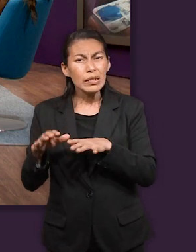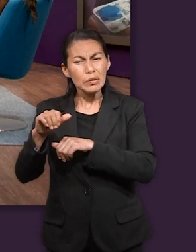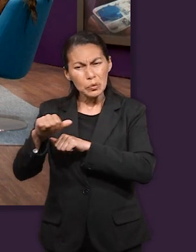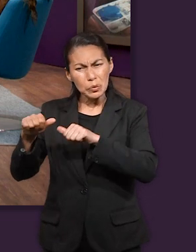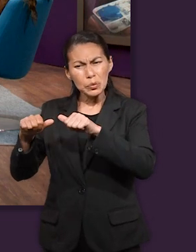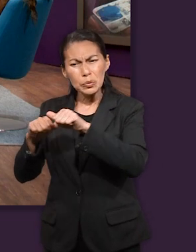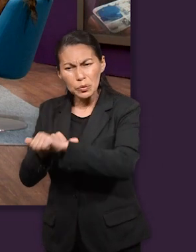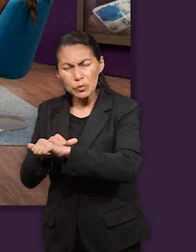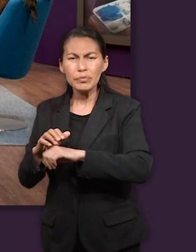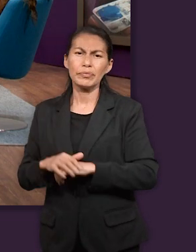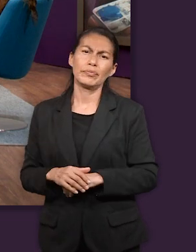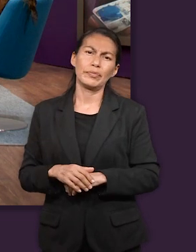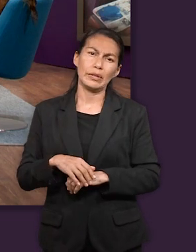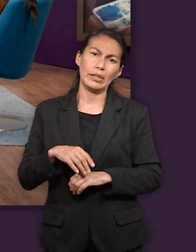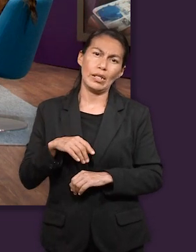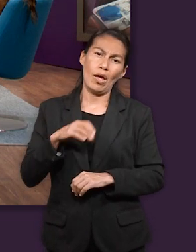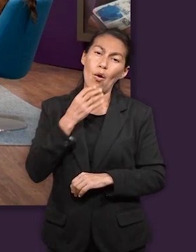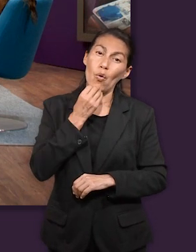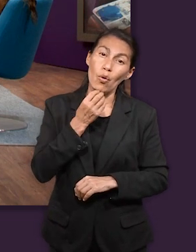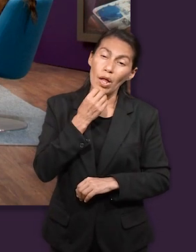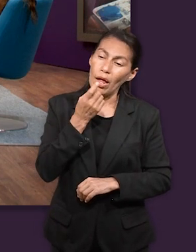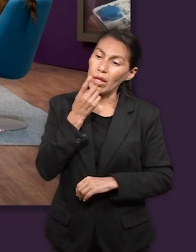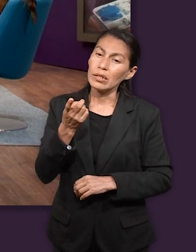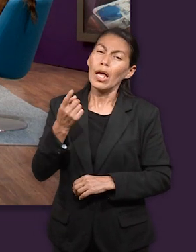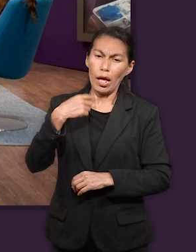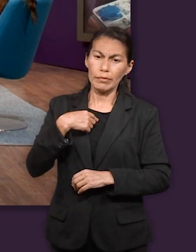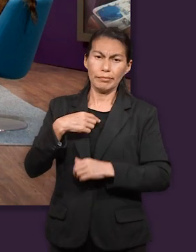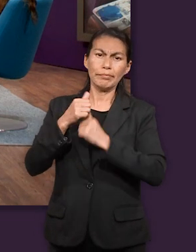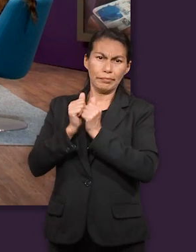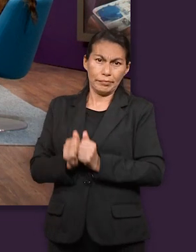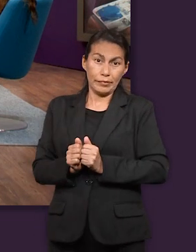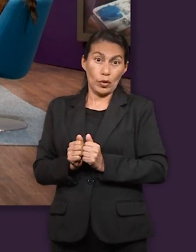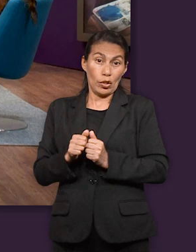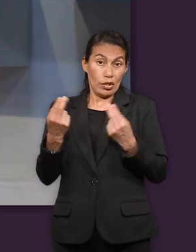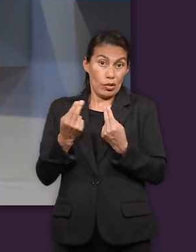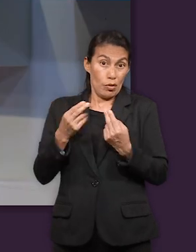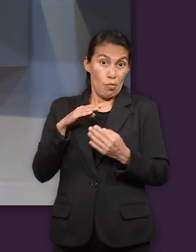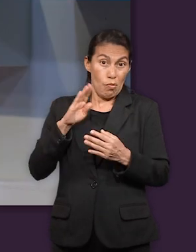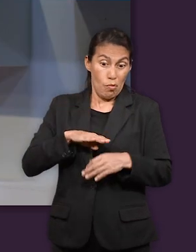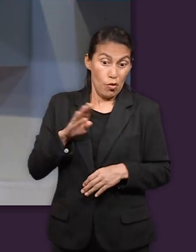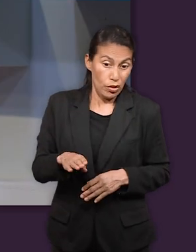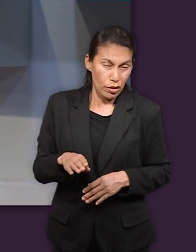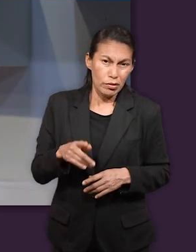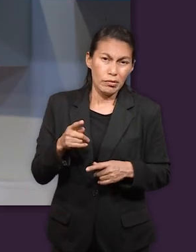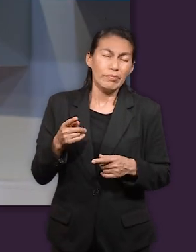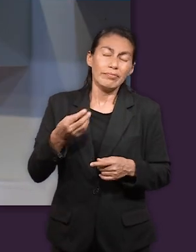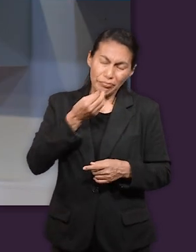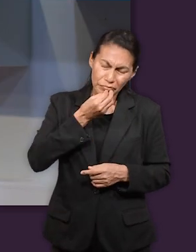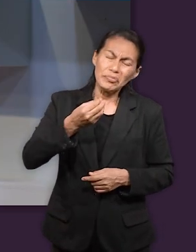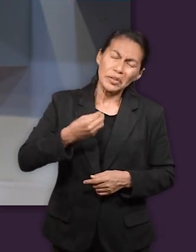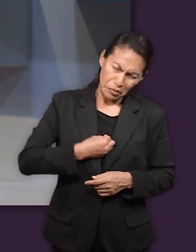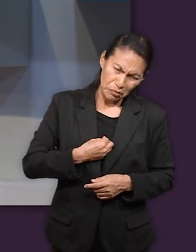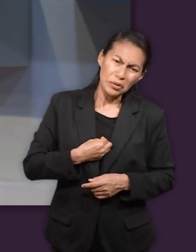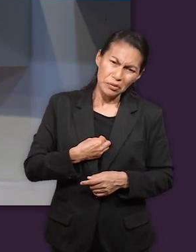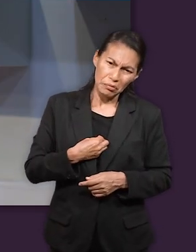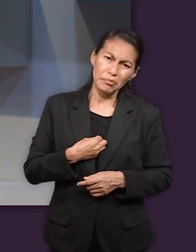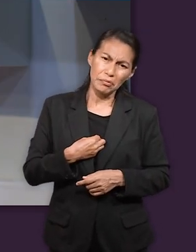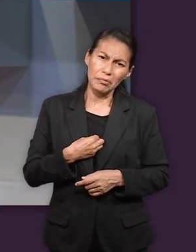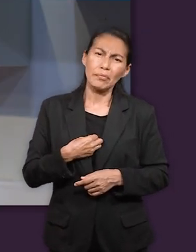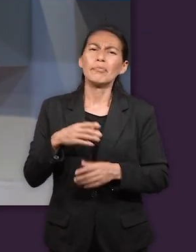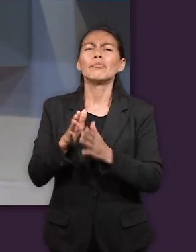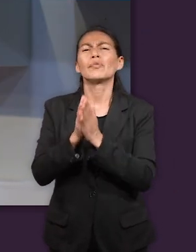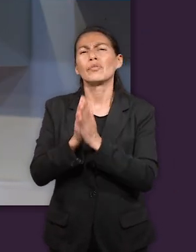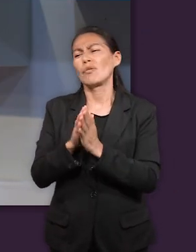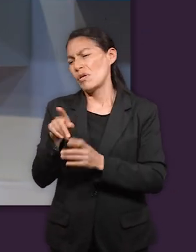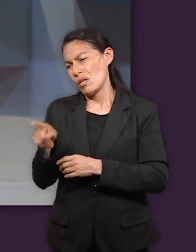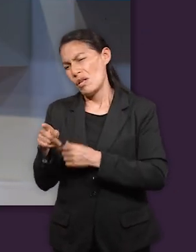de cómo Judá se pone en lugar dice pues yo me quedo y si es necesario dar mi